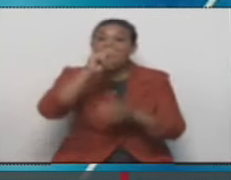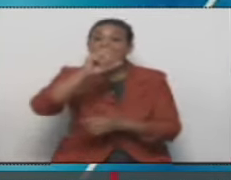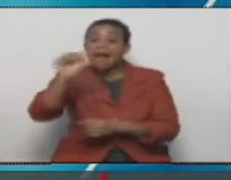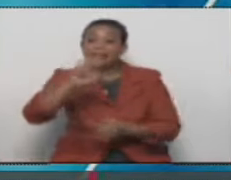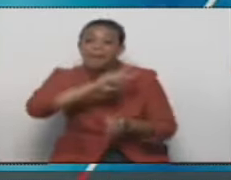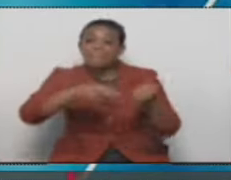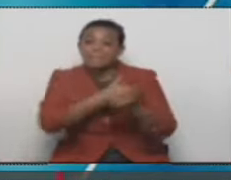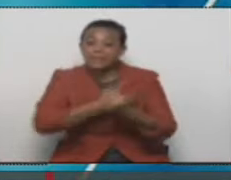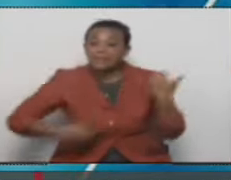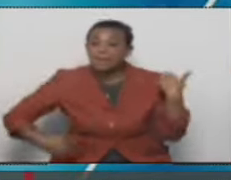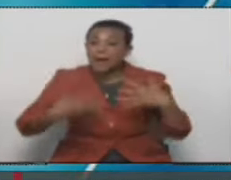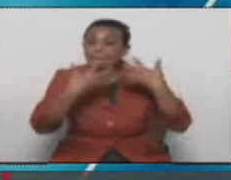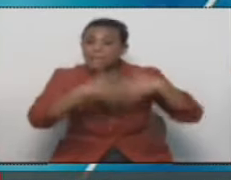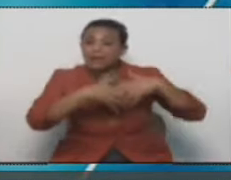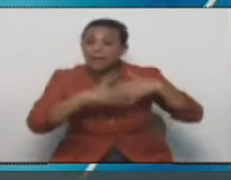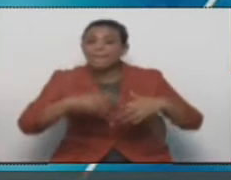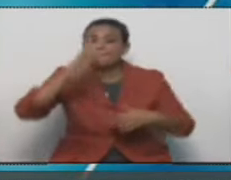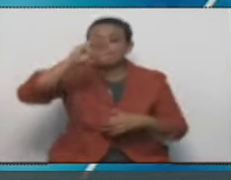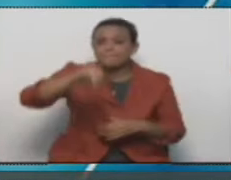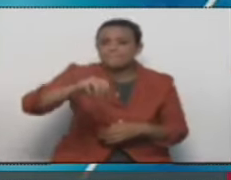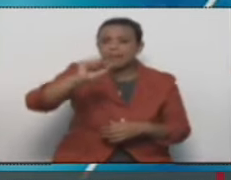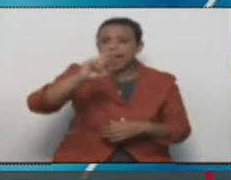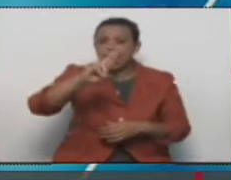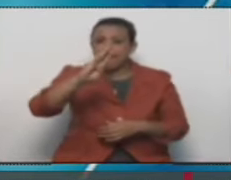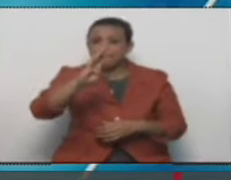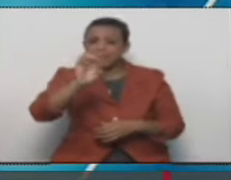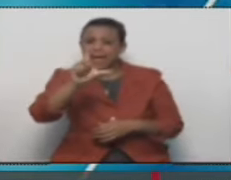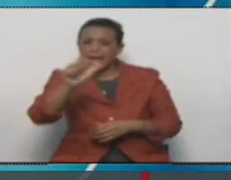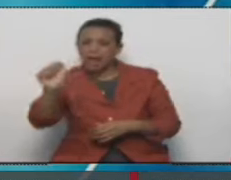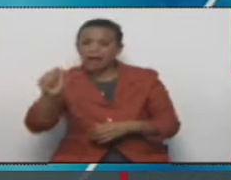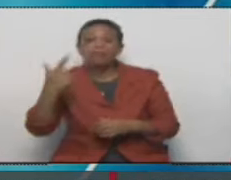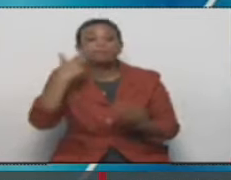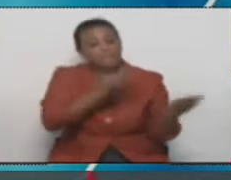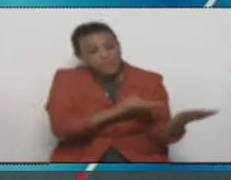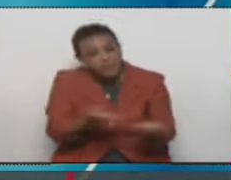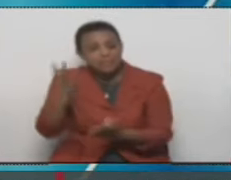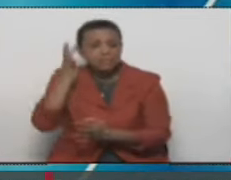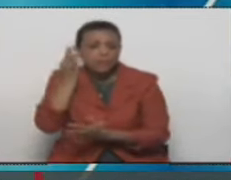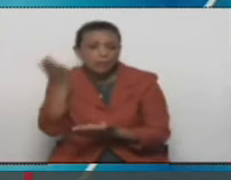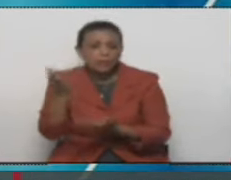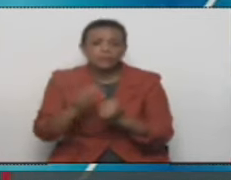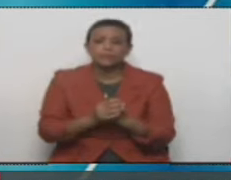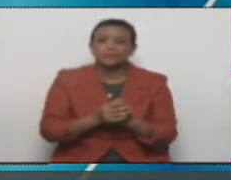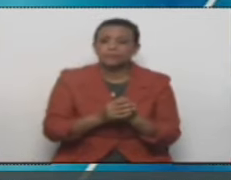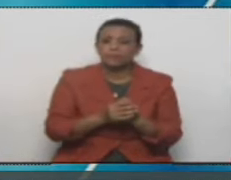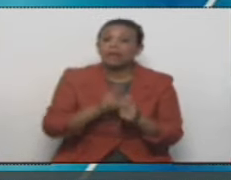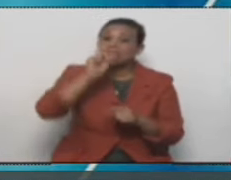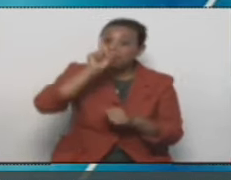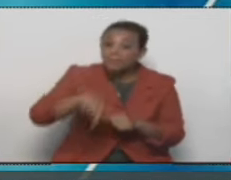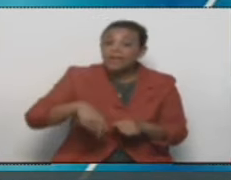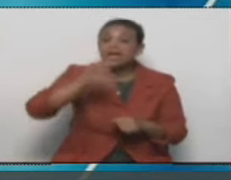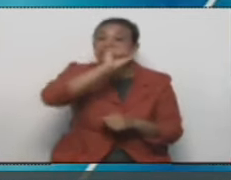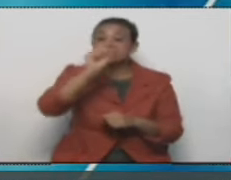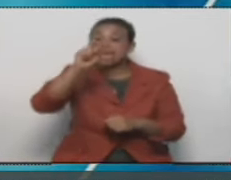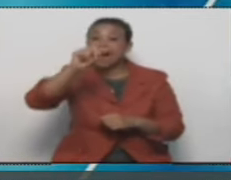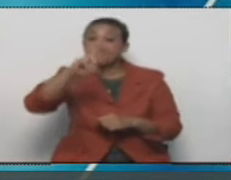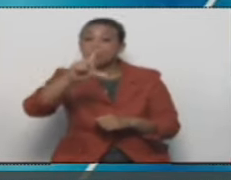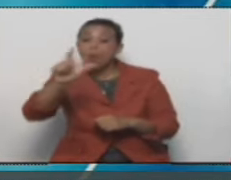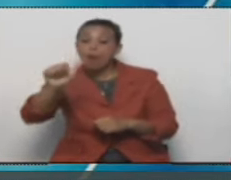vicepresidenta de Maraveca Telecomunicaciones. Bienvenida. Está también Samuel David